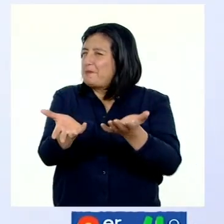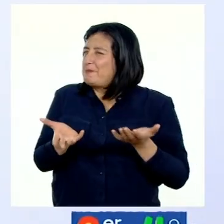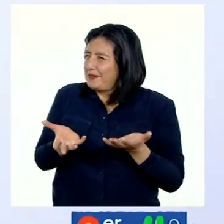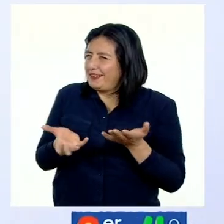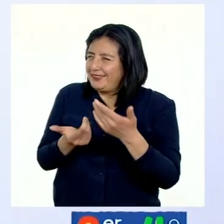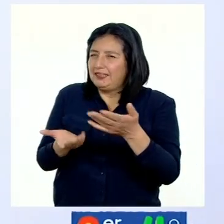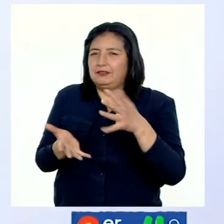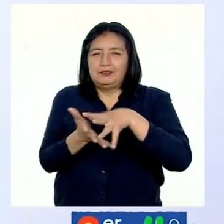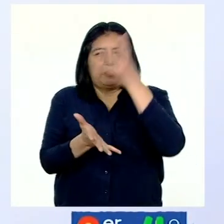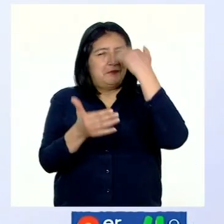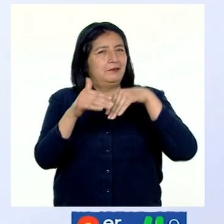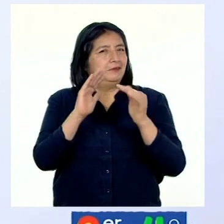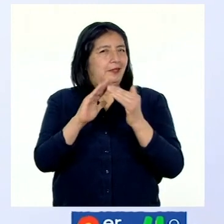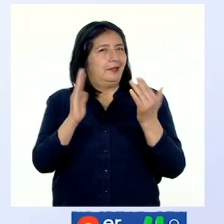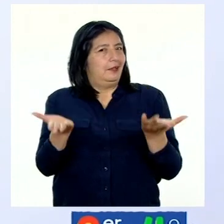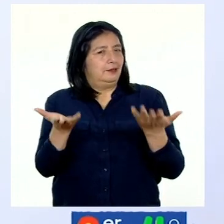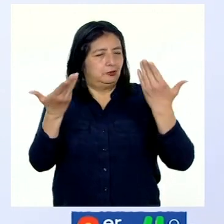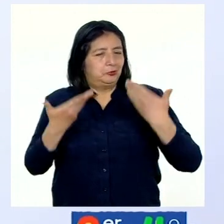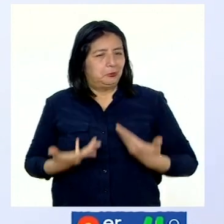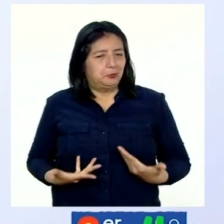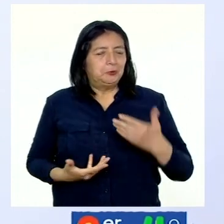¡Aprendo en casa!